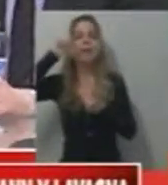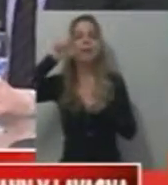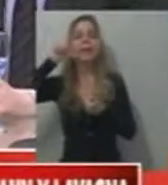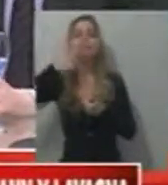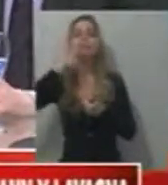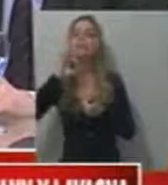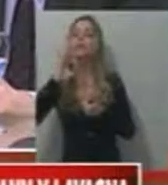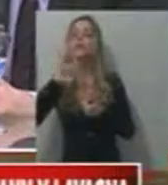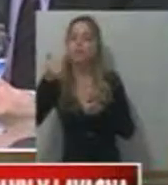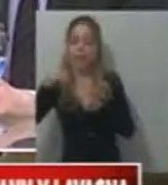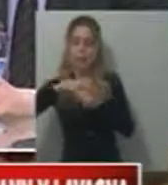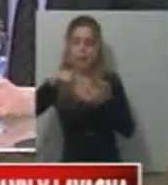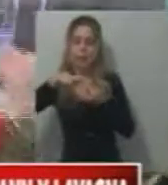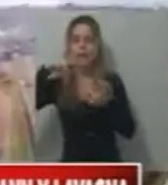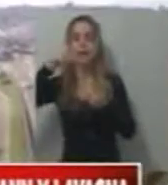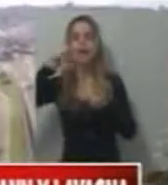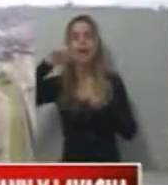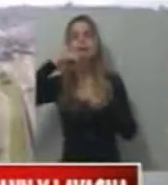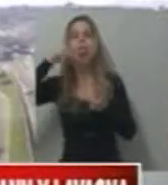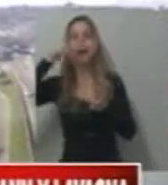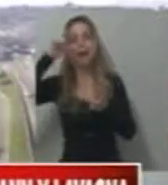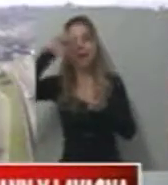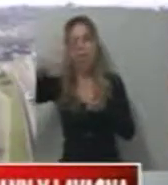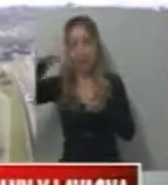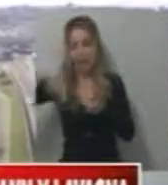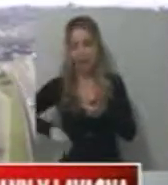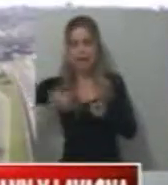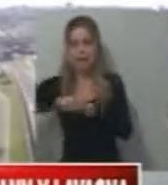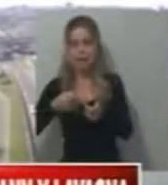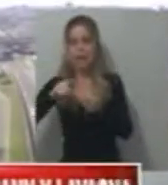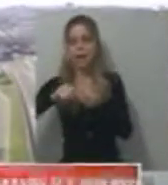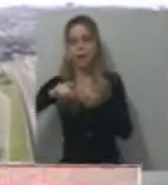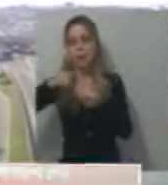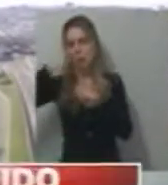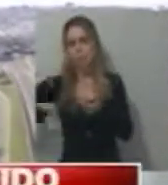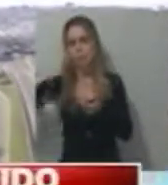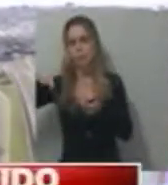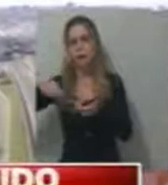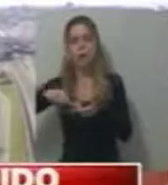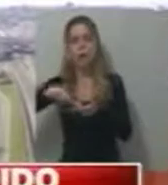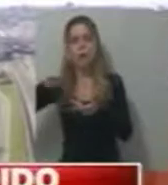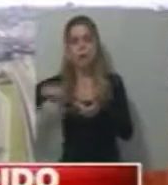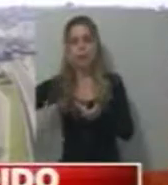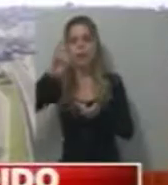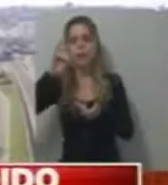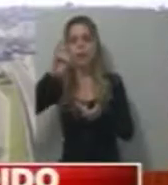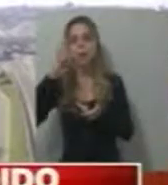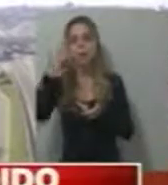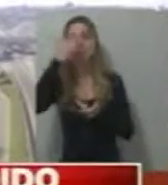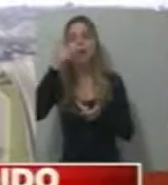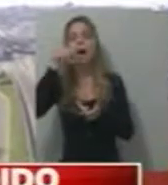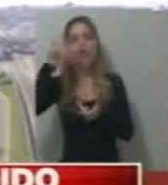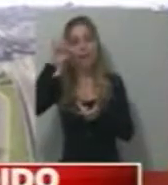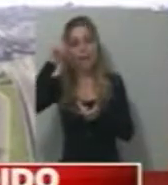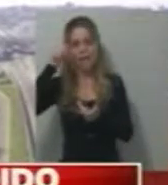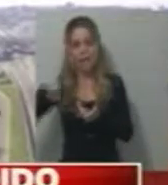ha perdido muchísimo capital político y, bueno, en menor medida, mucho menor medida, por el dualismo residual, lo que serían